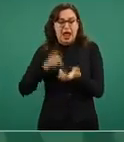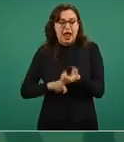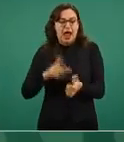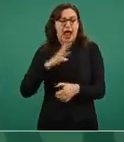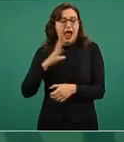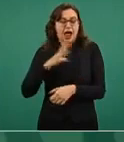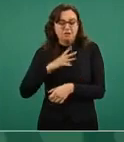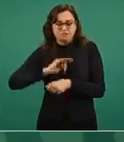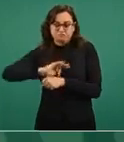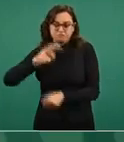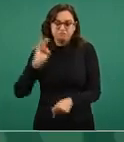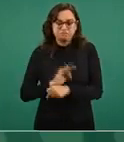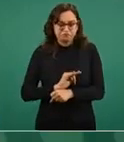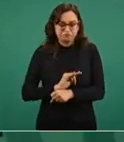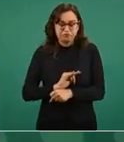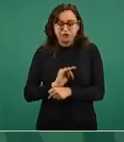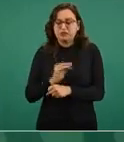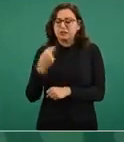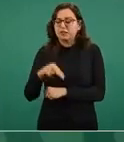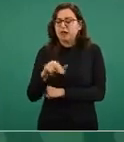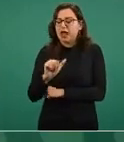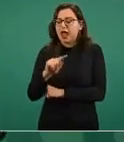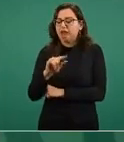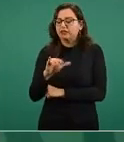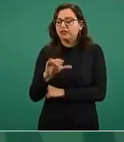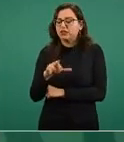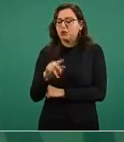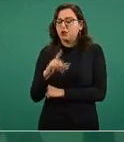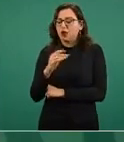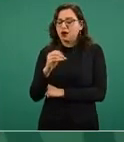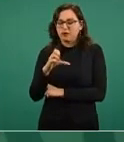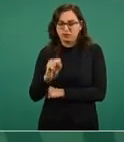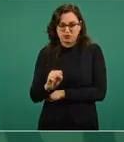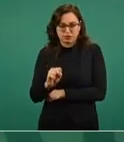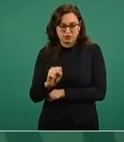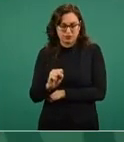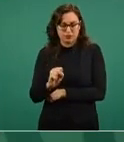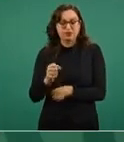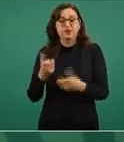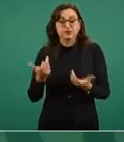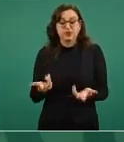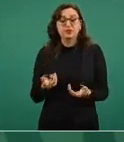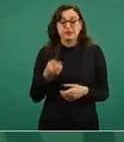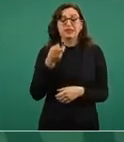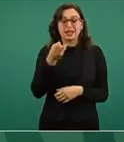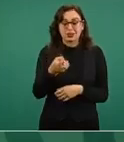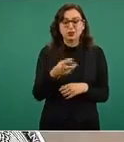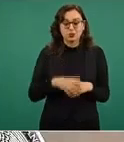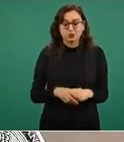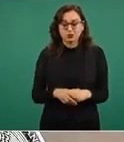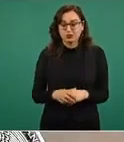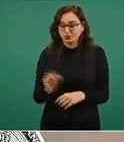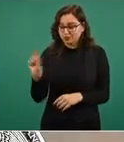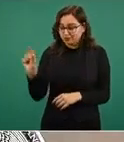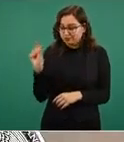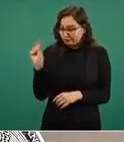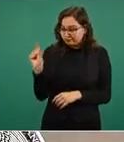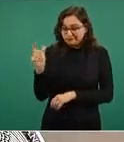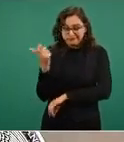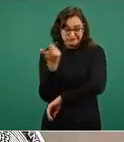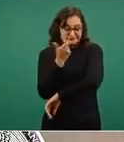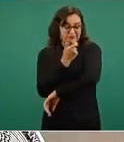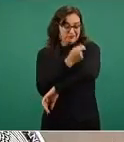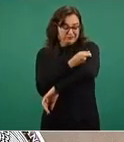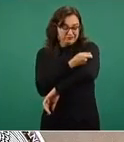al momento en que recibe la sustancia del virus y se queda con inmunidad de memoria, es decir, el cuerpo ya